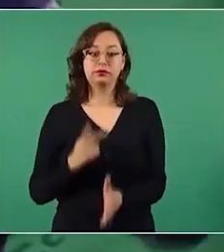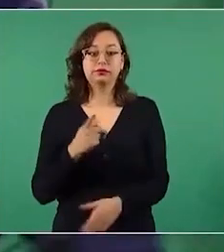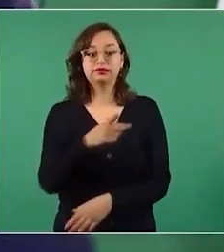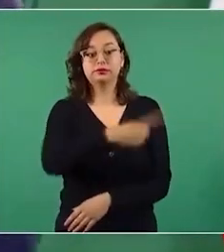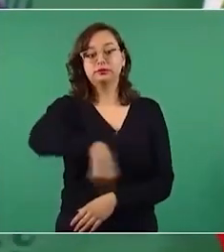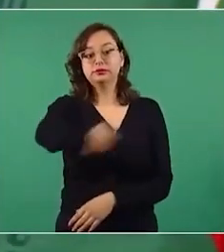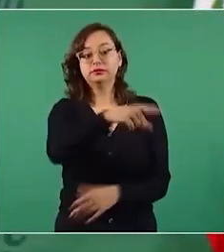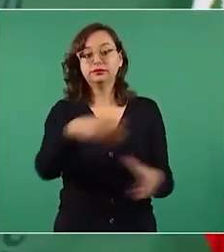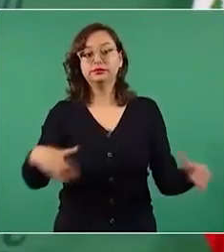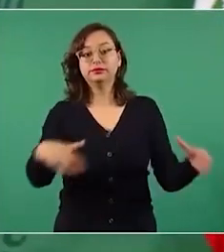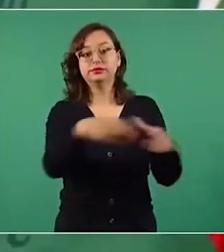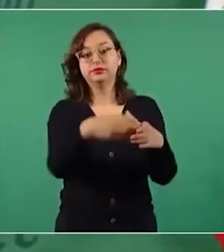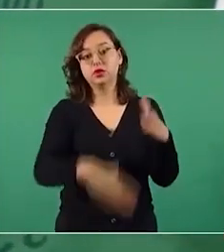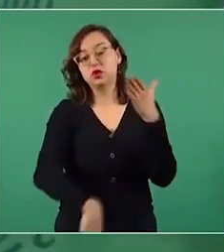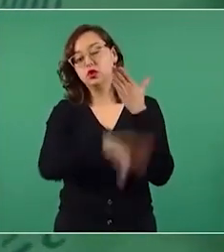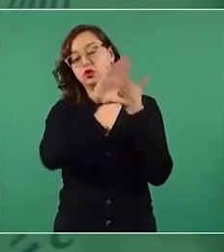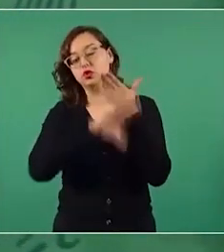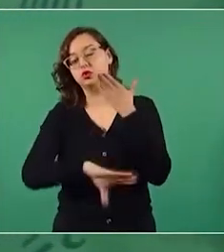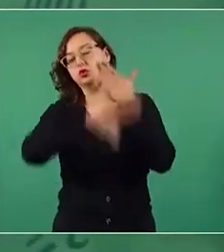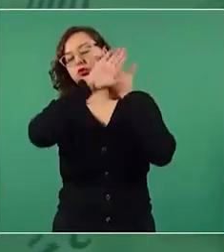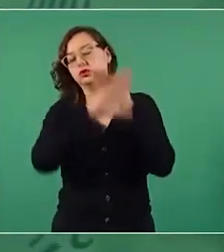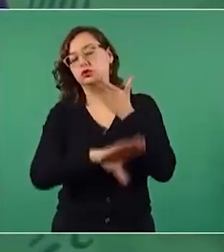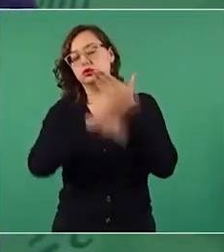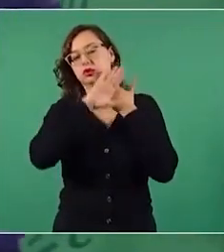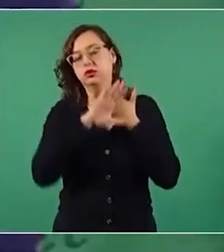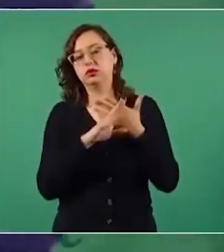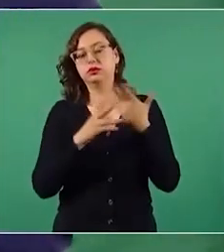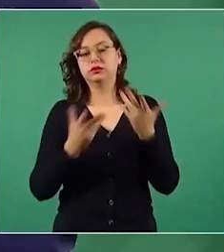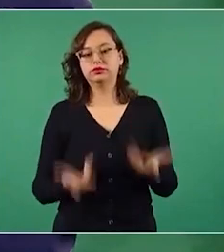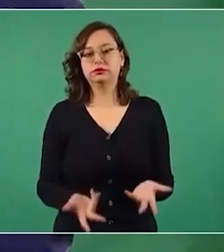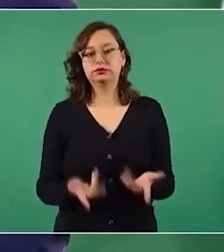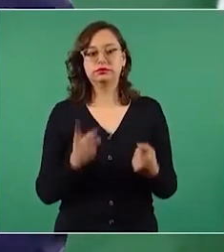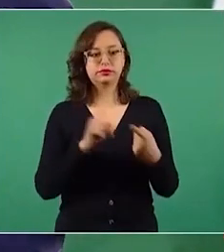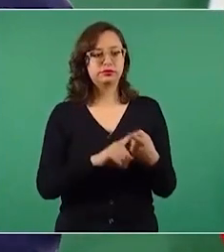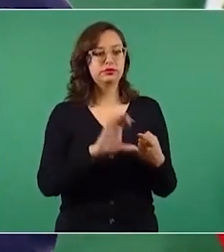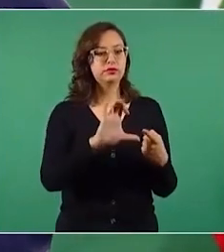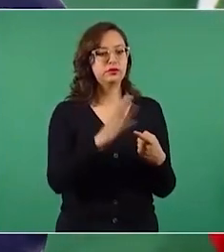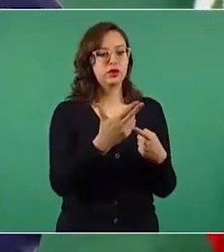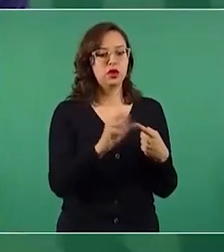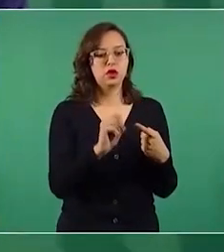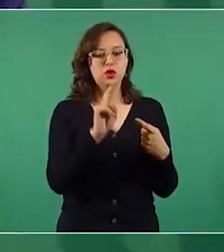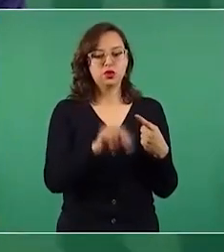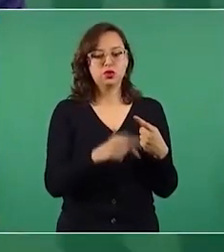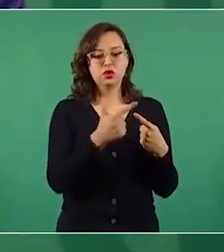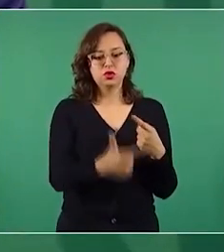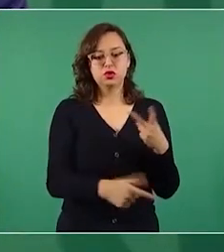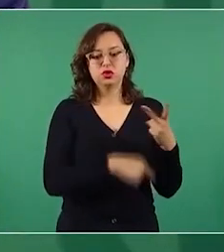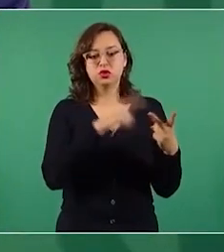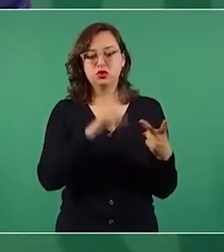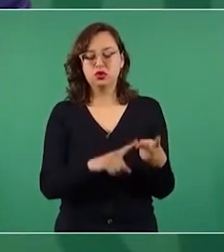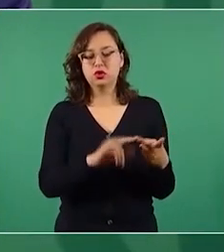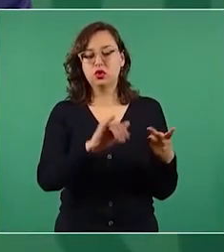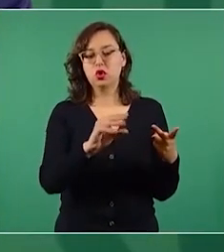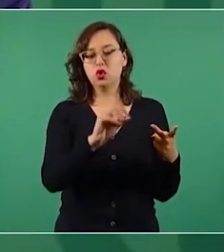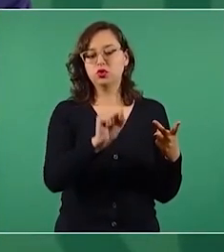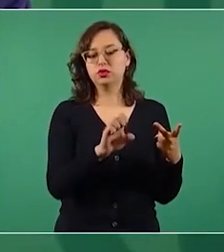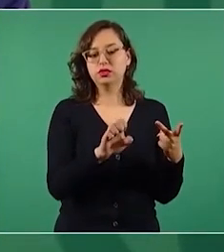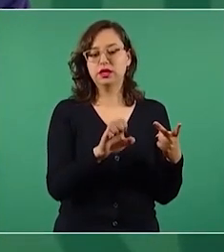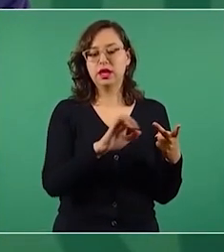la reacción conservadora Chong Josefina Vázquez Mota